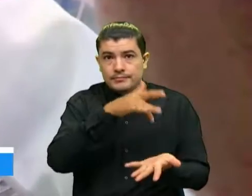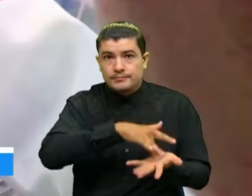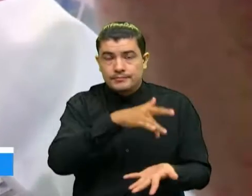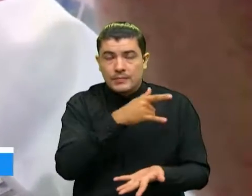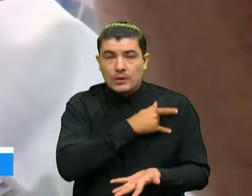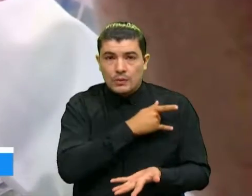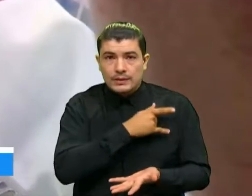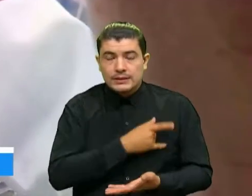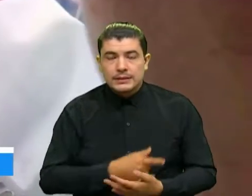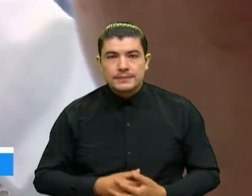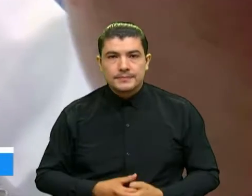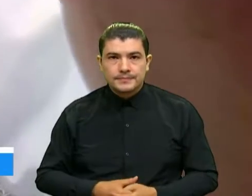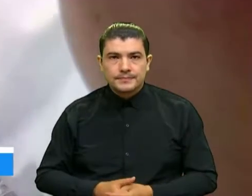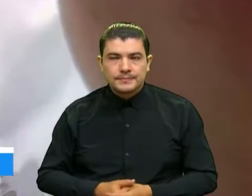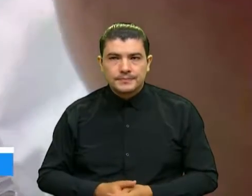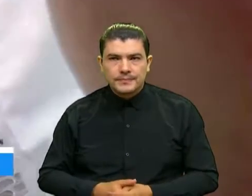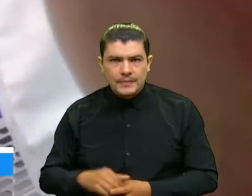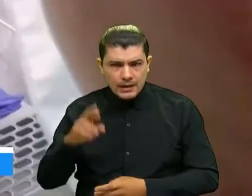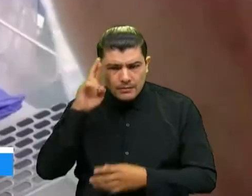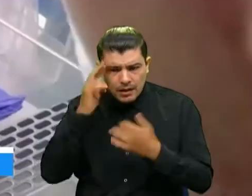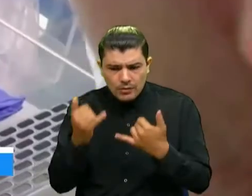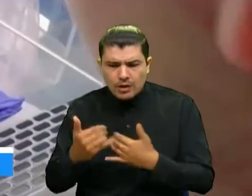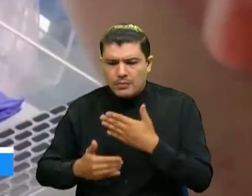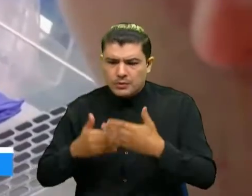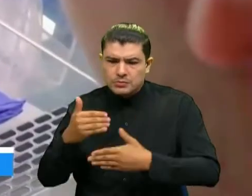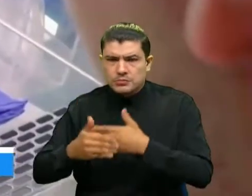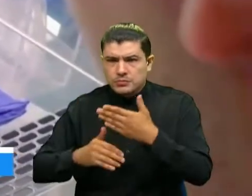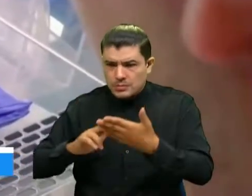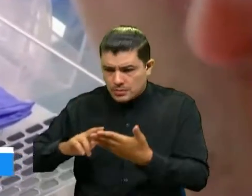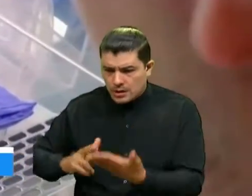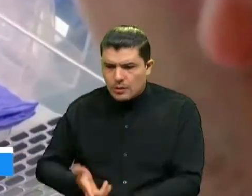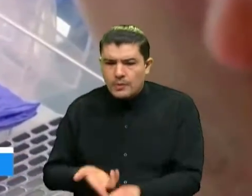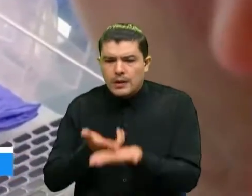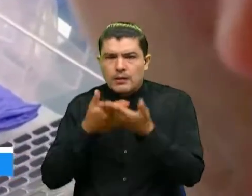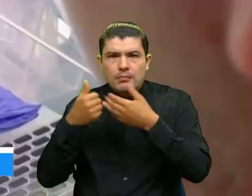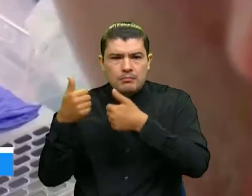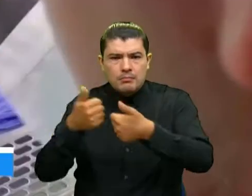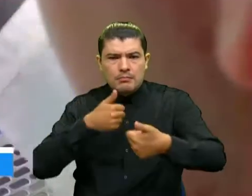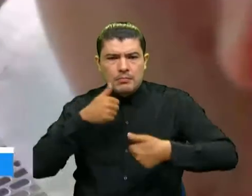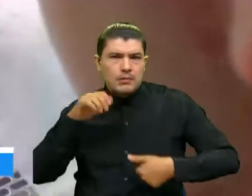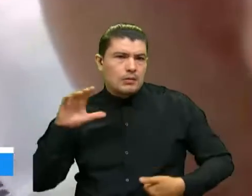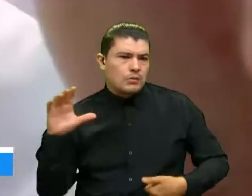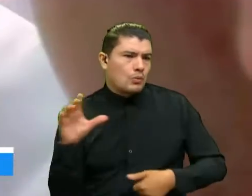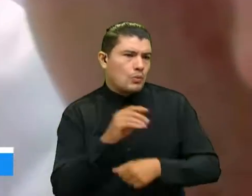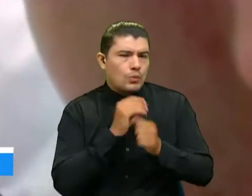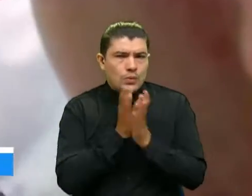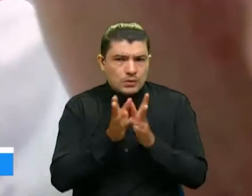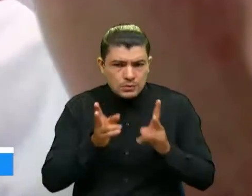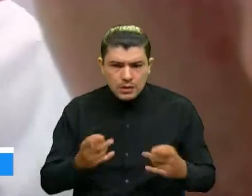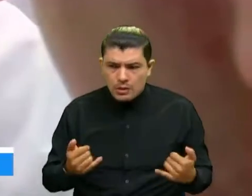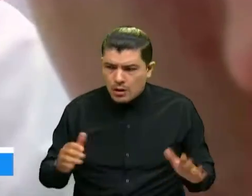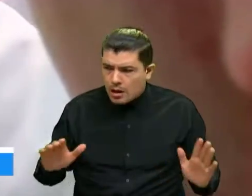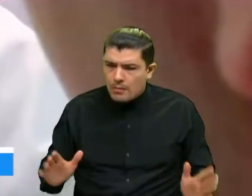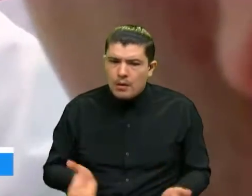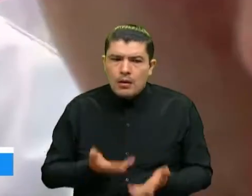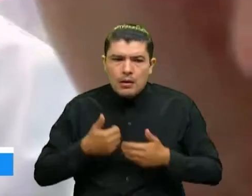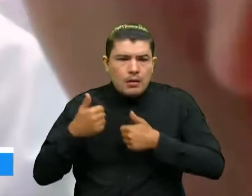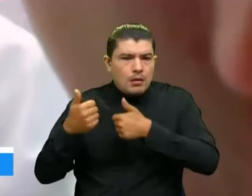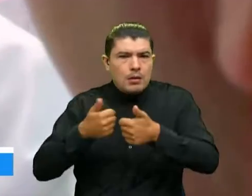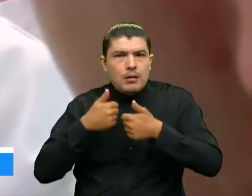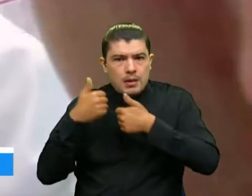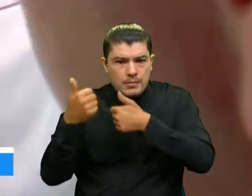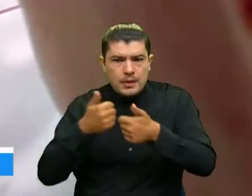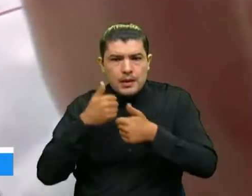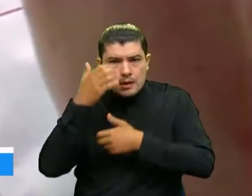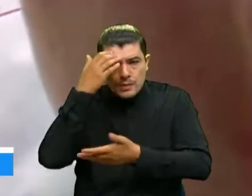en ese sentido pues creo que hemos recuperado bastante bien a todos esos estudiantes que están con nosotros y ver